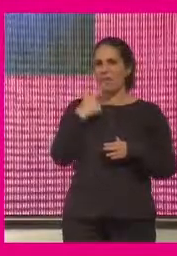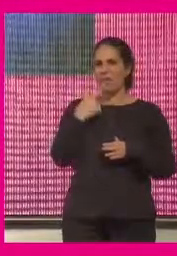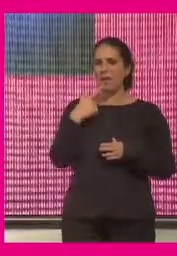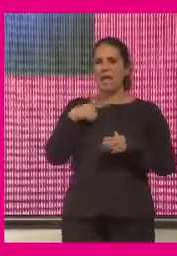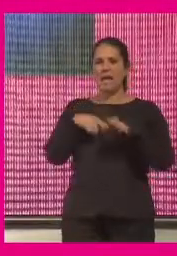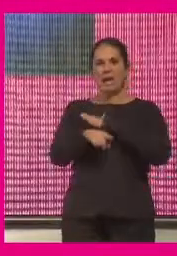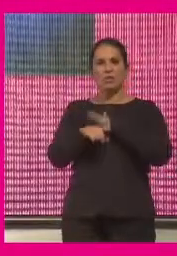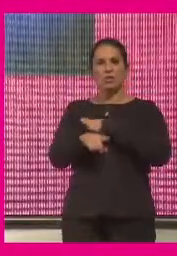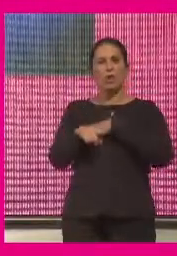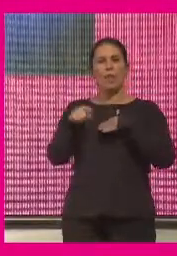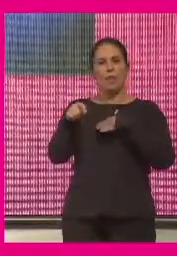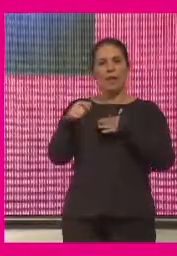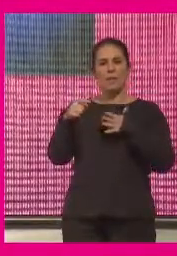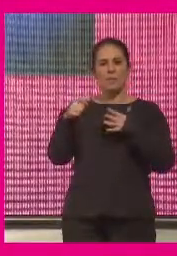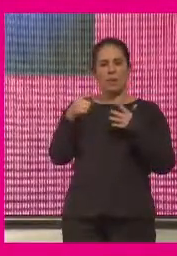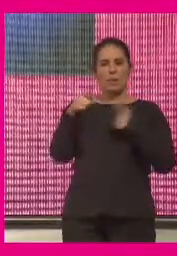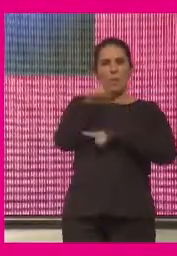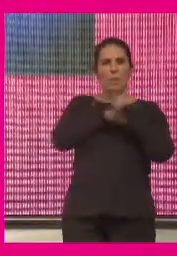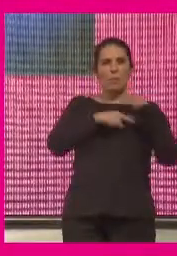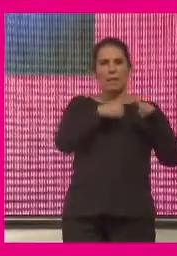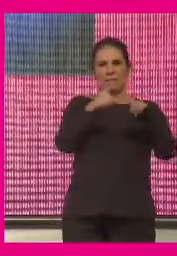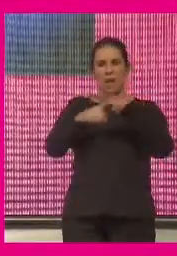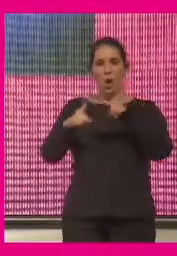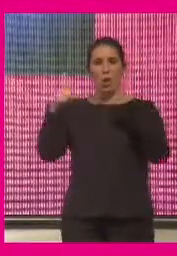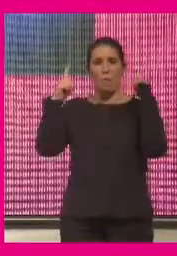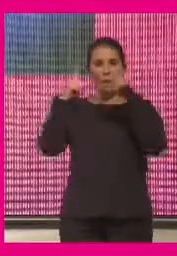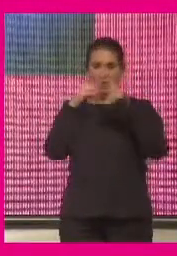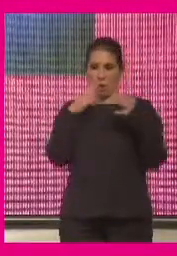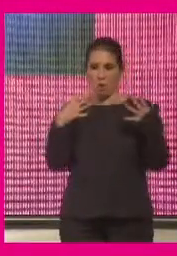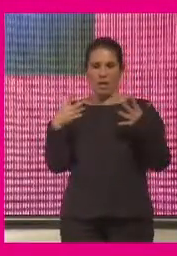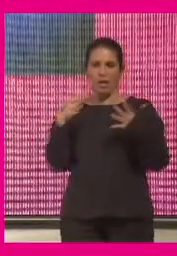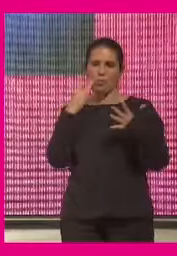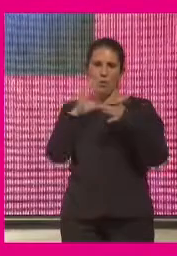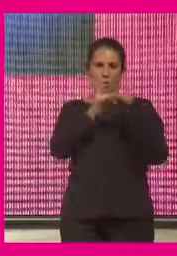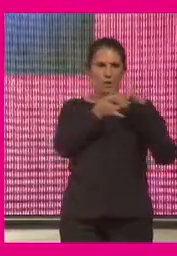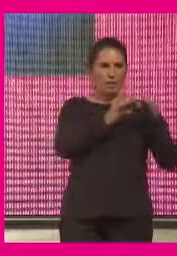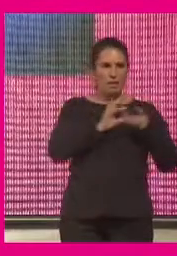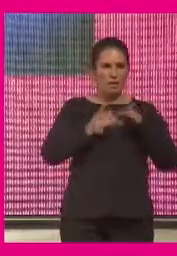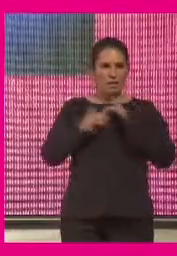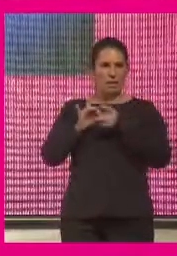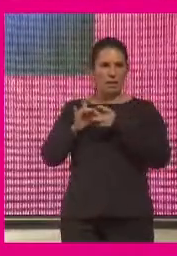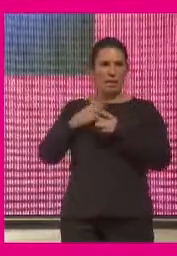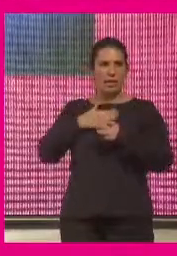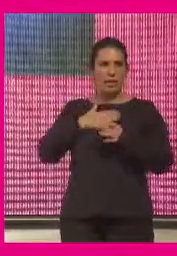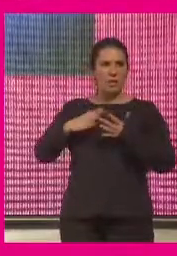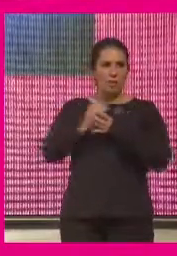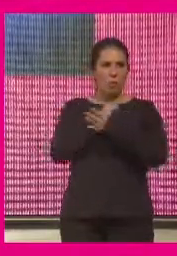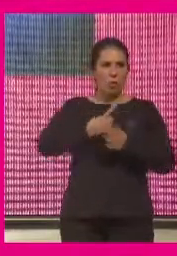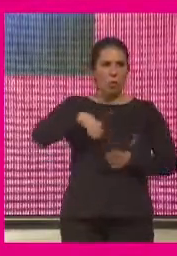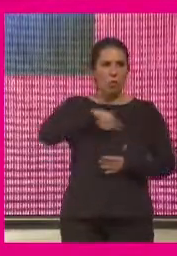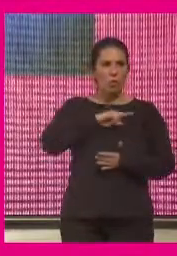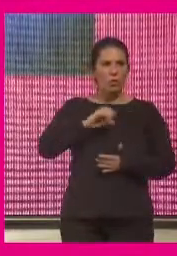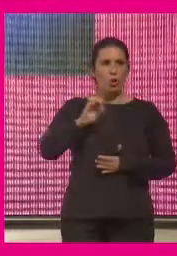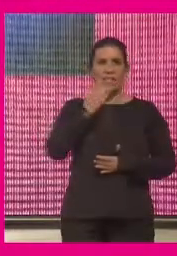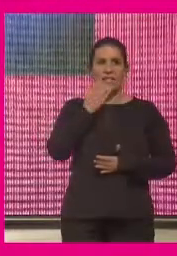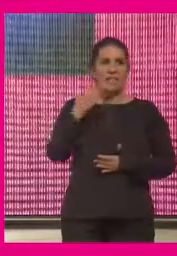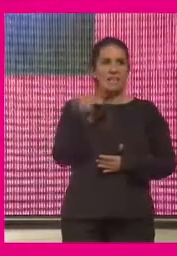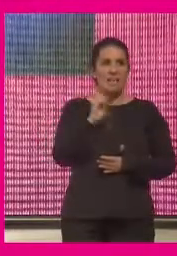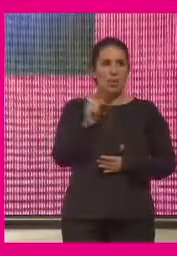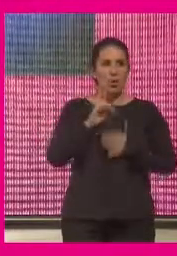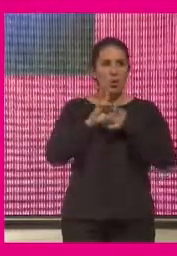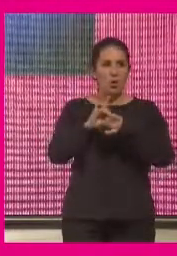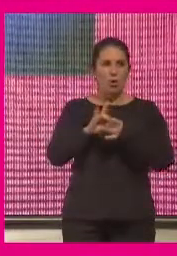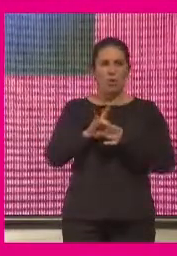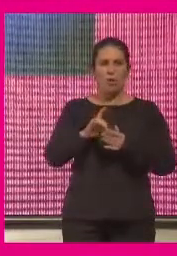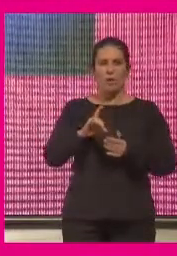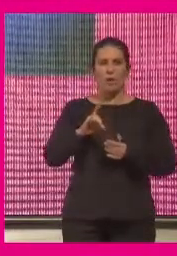gestión de esa interacción compleja de problemas que estamos viviendo y que nos desbordan a todos o entonces seremos incapaces de resolver